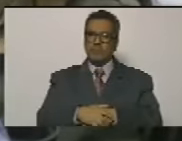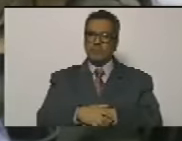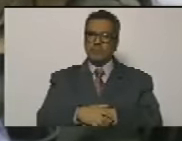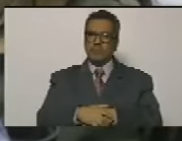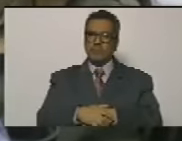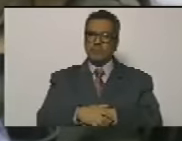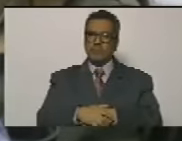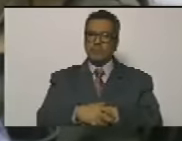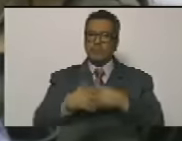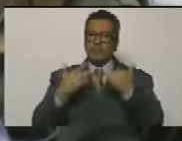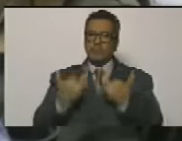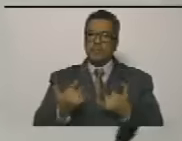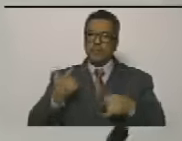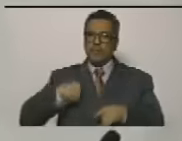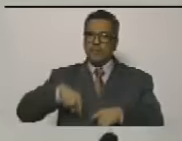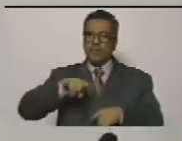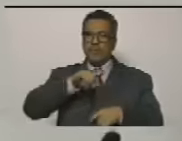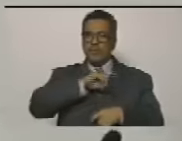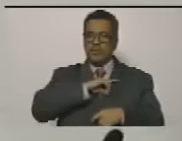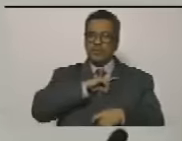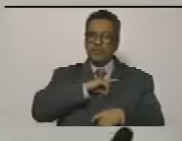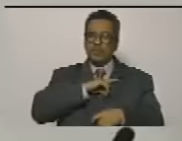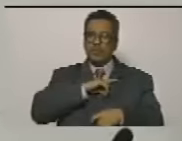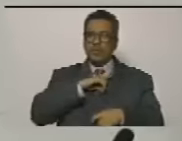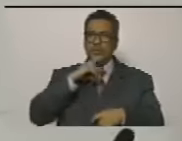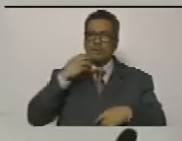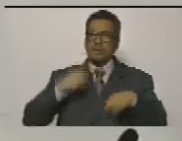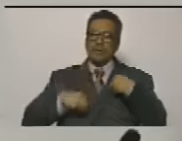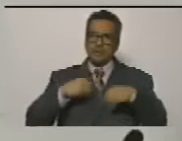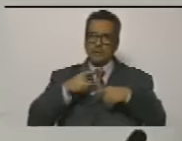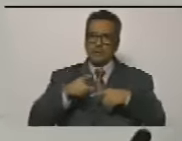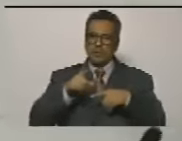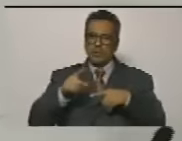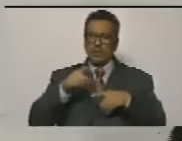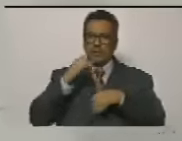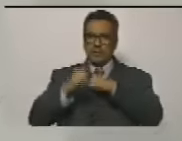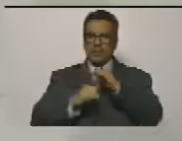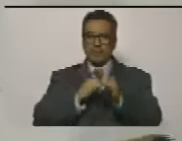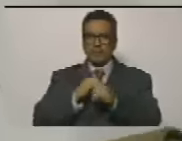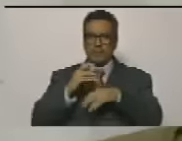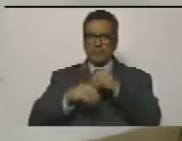porque ya nosotros estamos curados de espantos de preocupaciones y de consternaciones